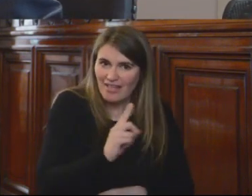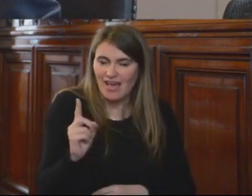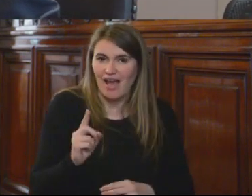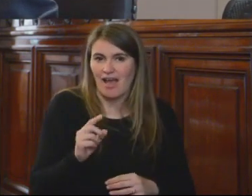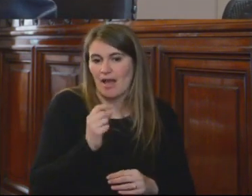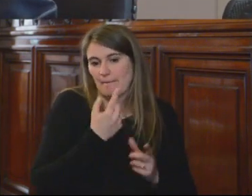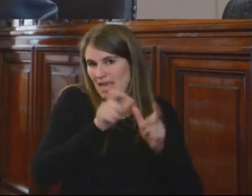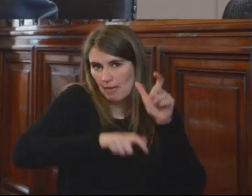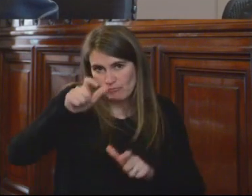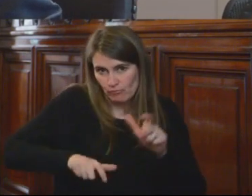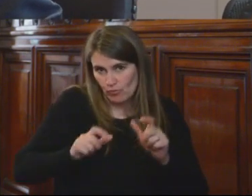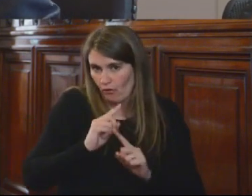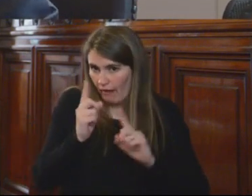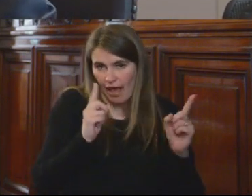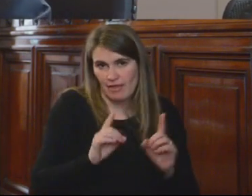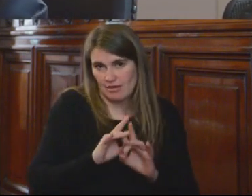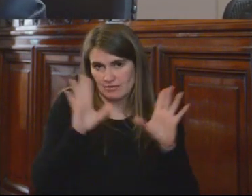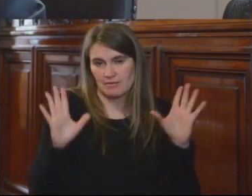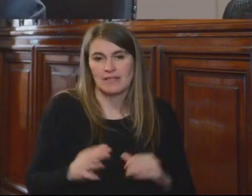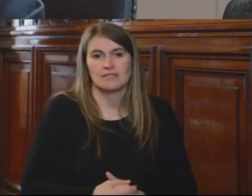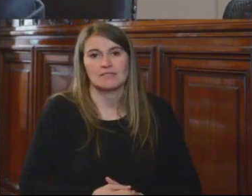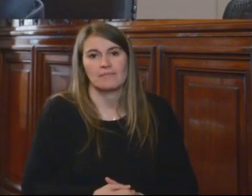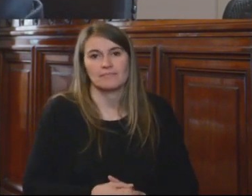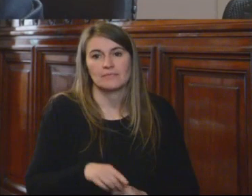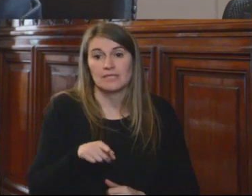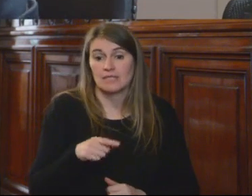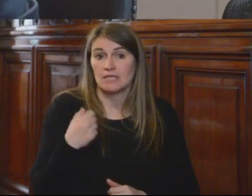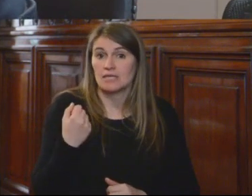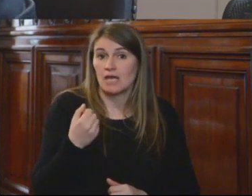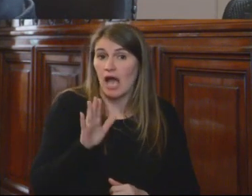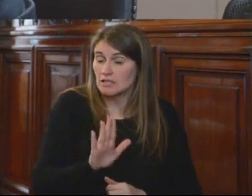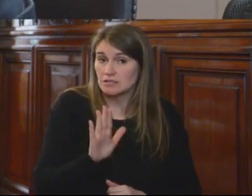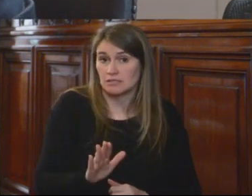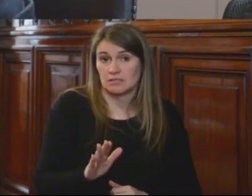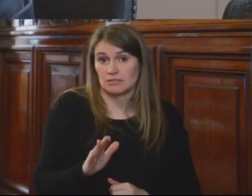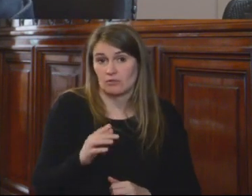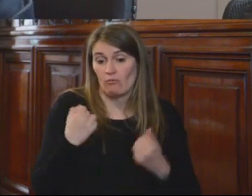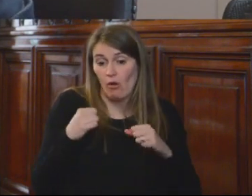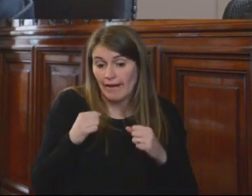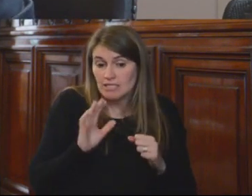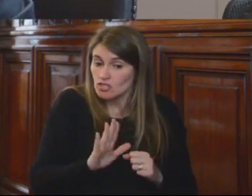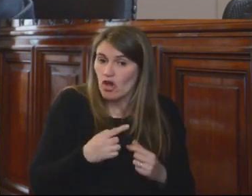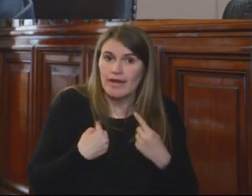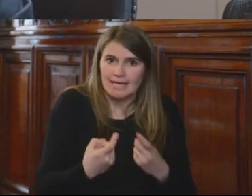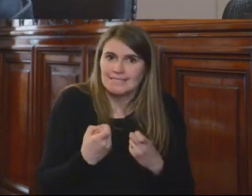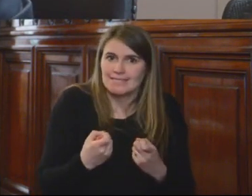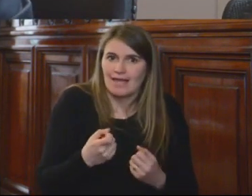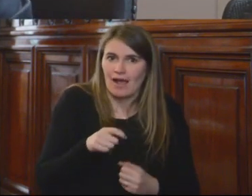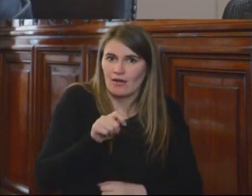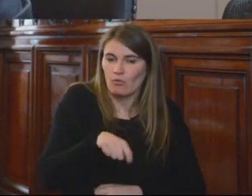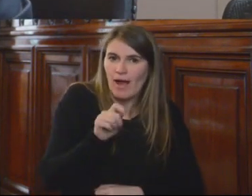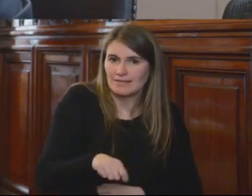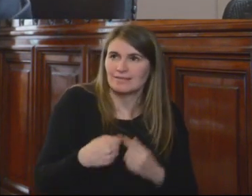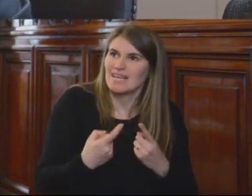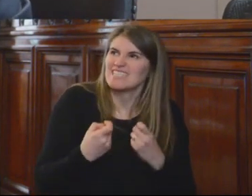es un valor fundamental y prácticamente una condición para todo, para la